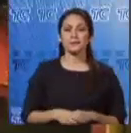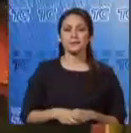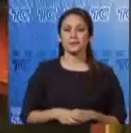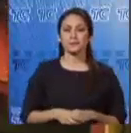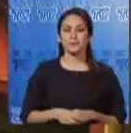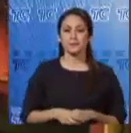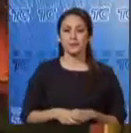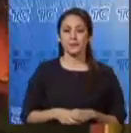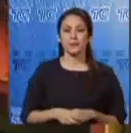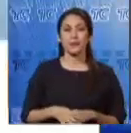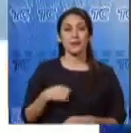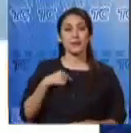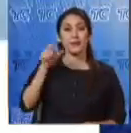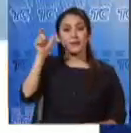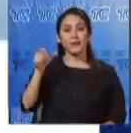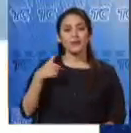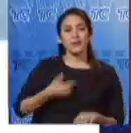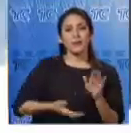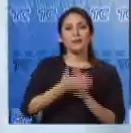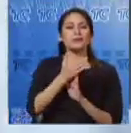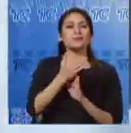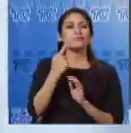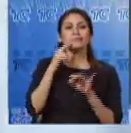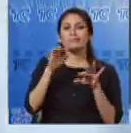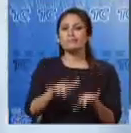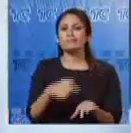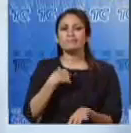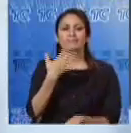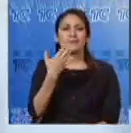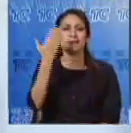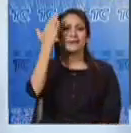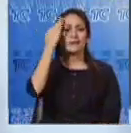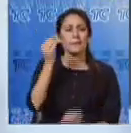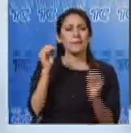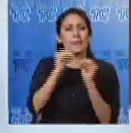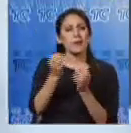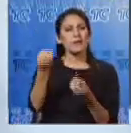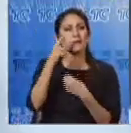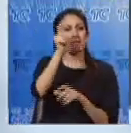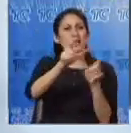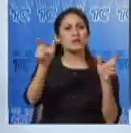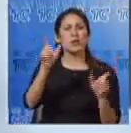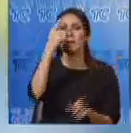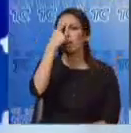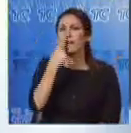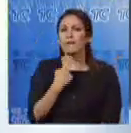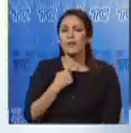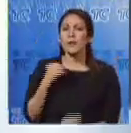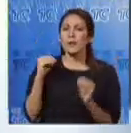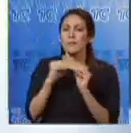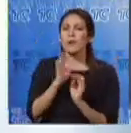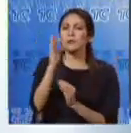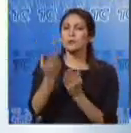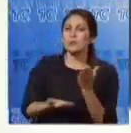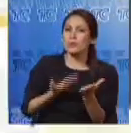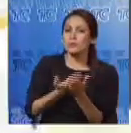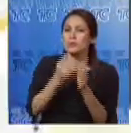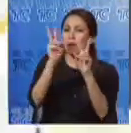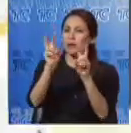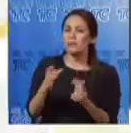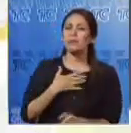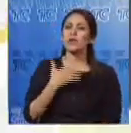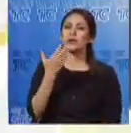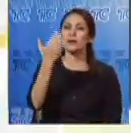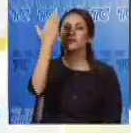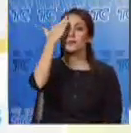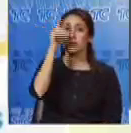Michelle Chiluiza ingresó a la página web del Consejo Nacional Electoral para buscar información de los candidatos a la presidencia, la asamblea y otras dignidades que